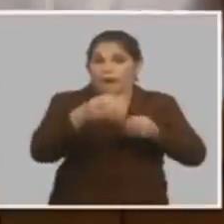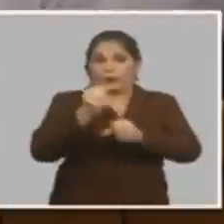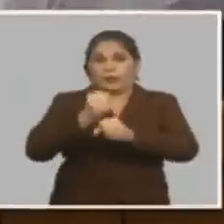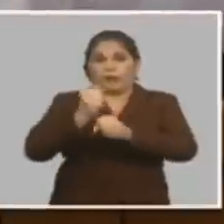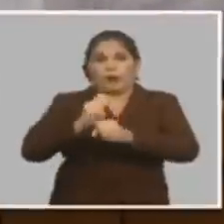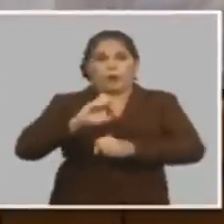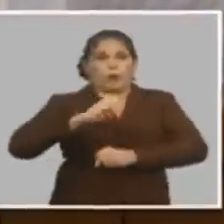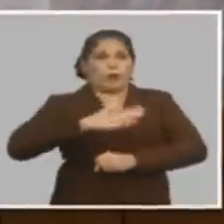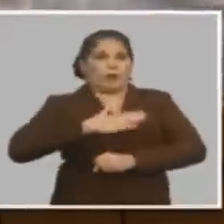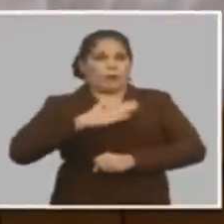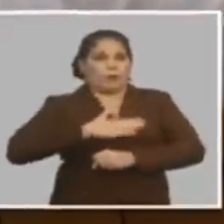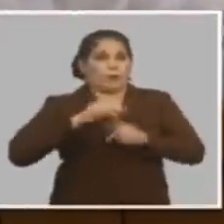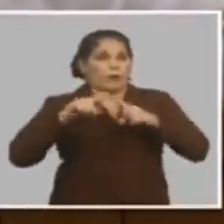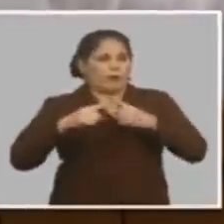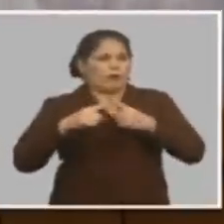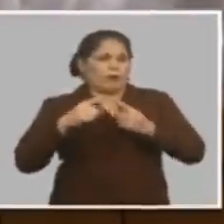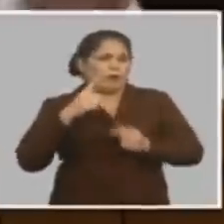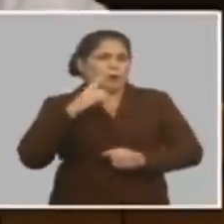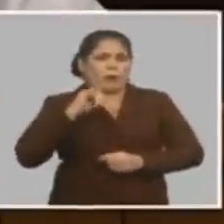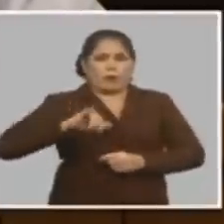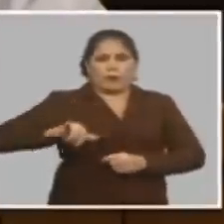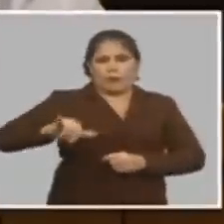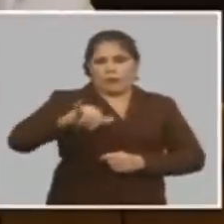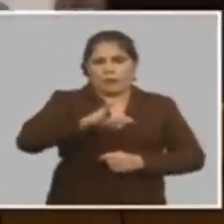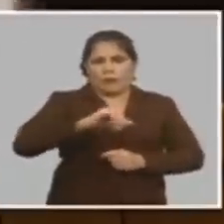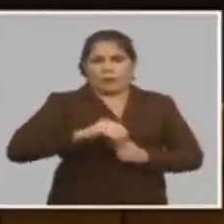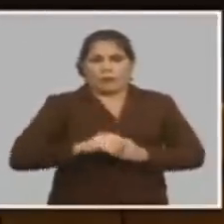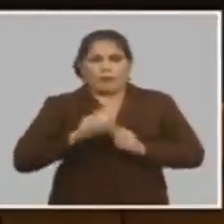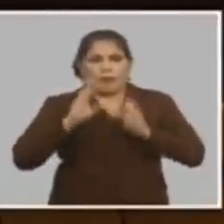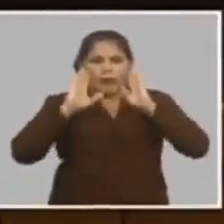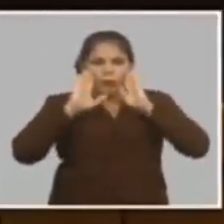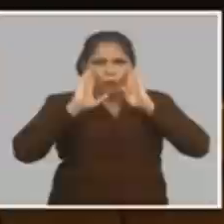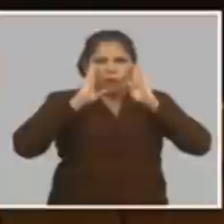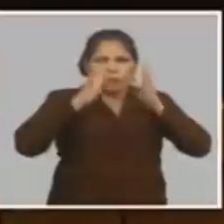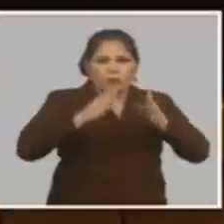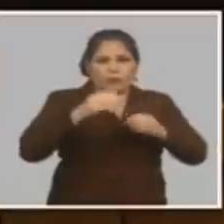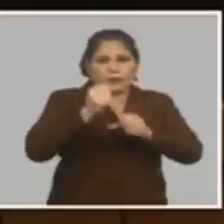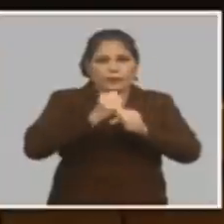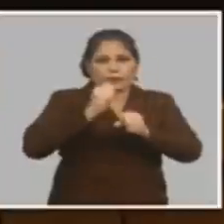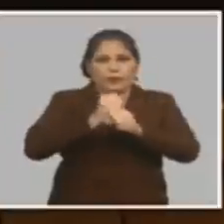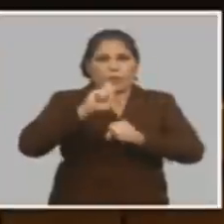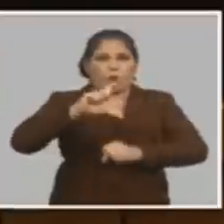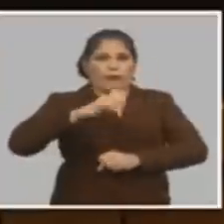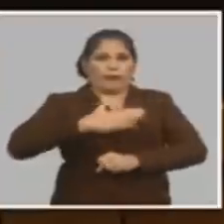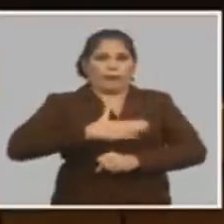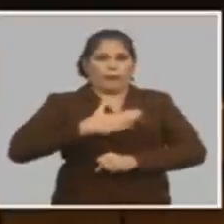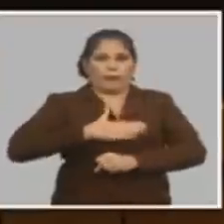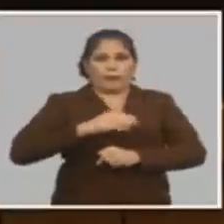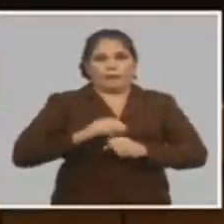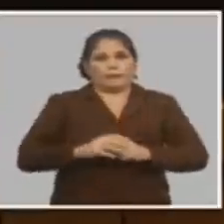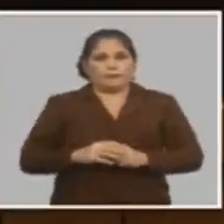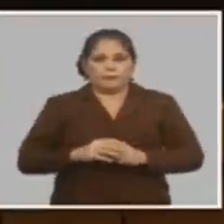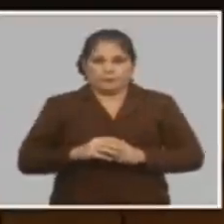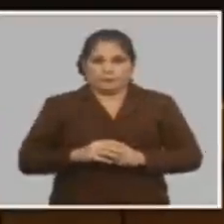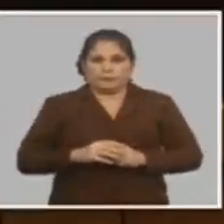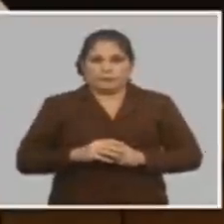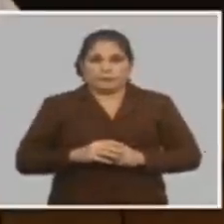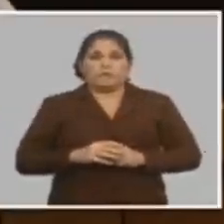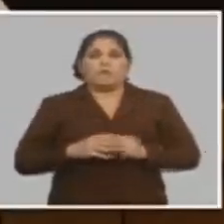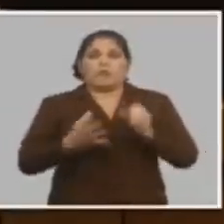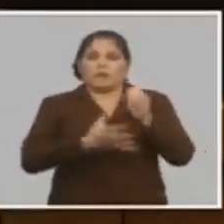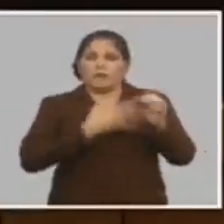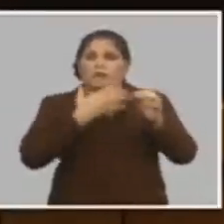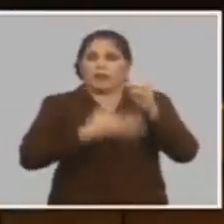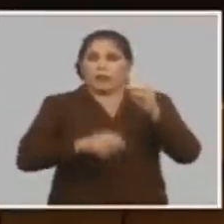trabajadores por cuenta propia aunque yo sé me dicen que es para todo el mundo pero para concentrarme en los trabajadores por cuenta propia es